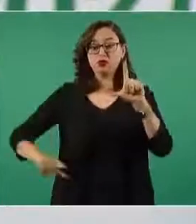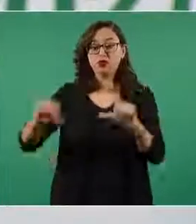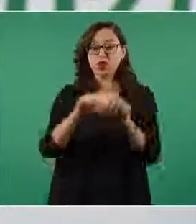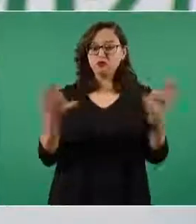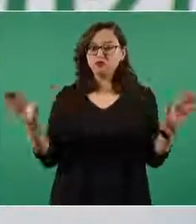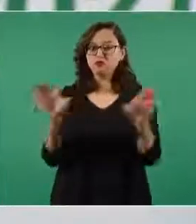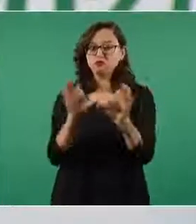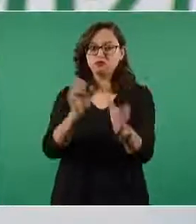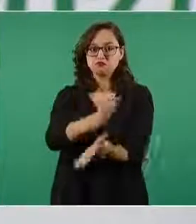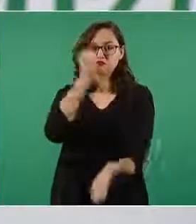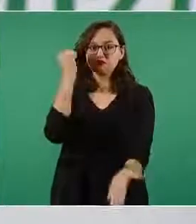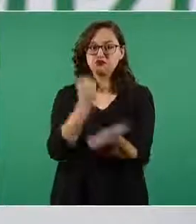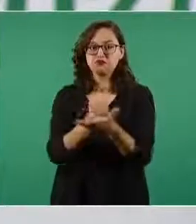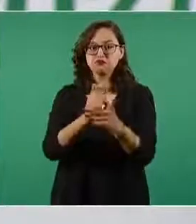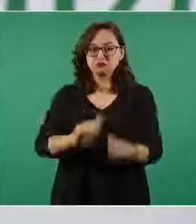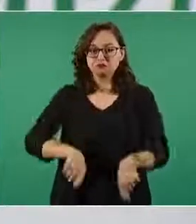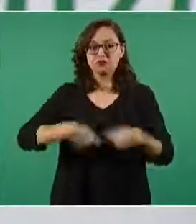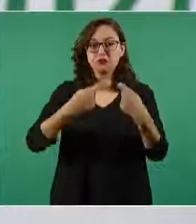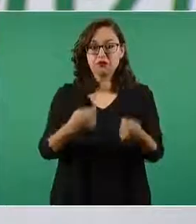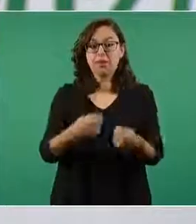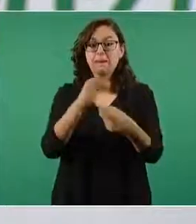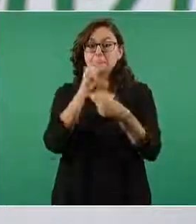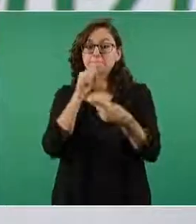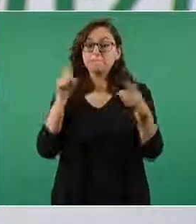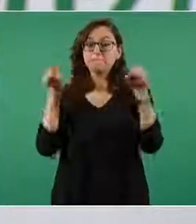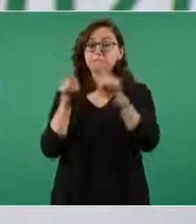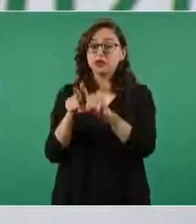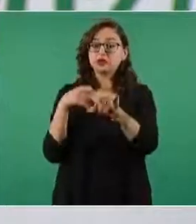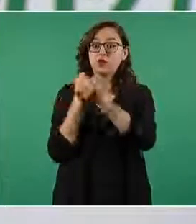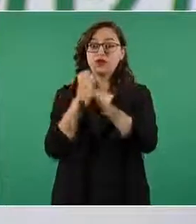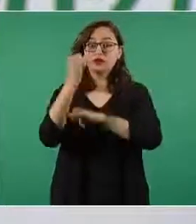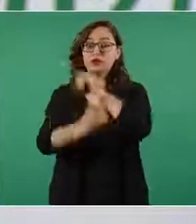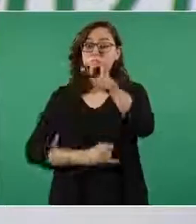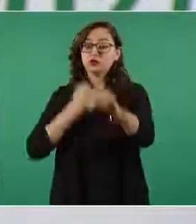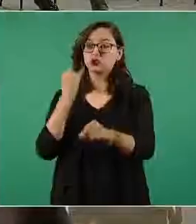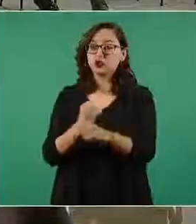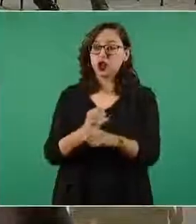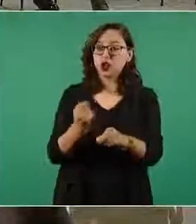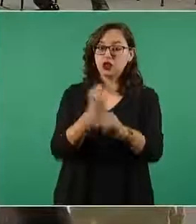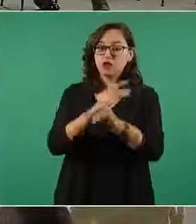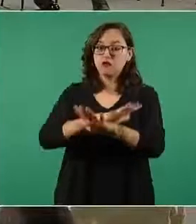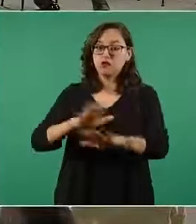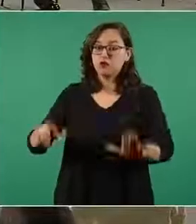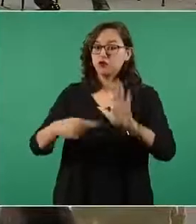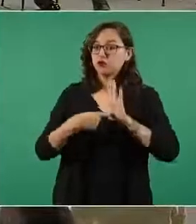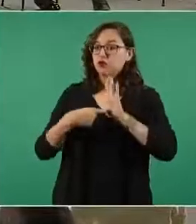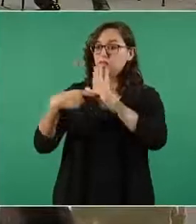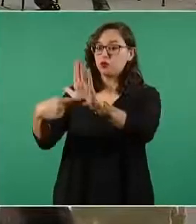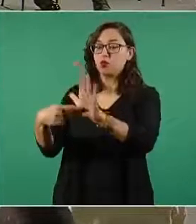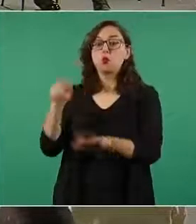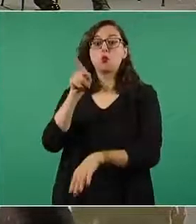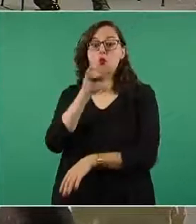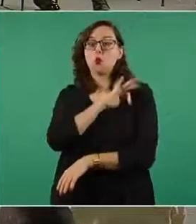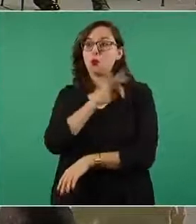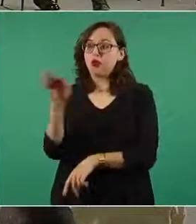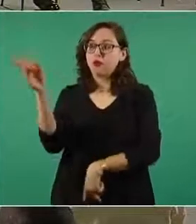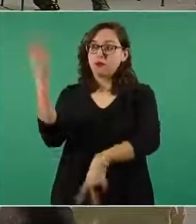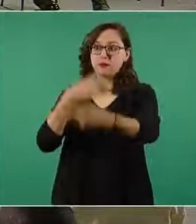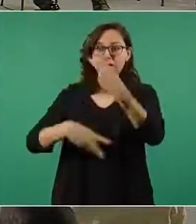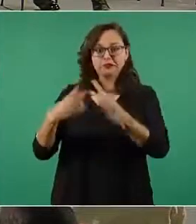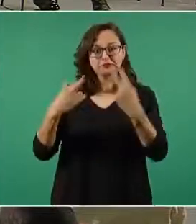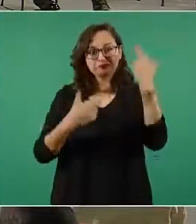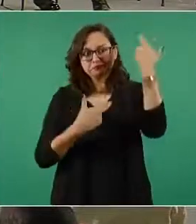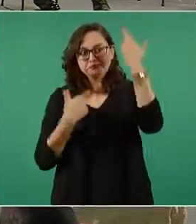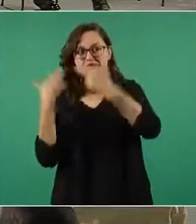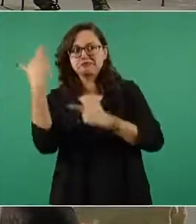presenta la información ante la OASI la Organización Internacional de Aviación Civil o la propia OASI puede venir con una empresa certificadora y